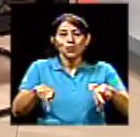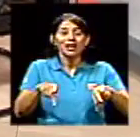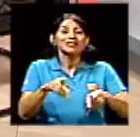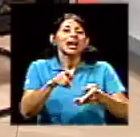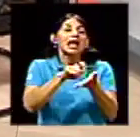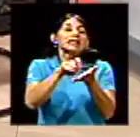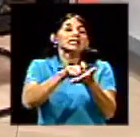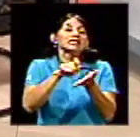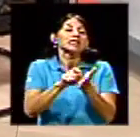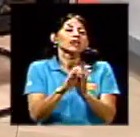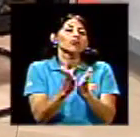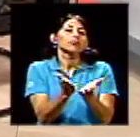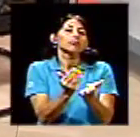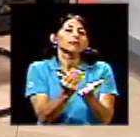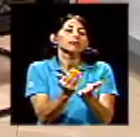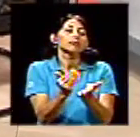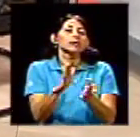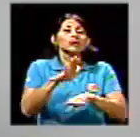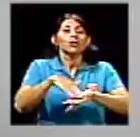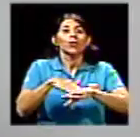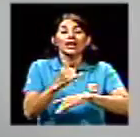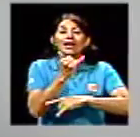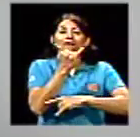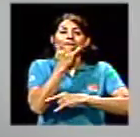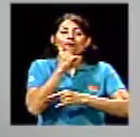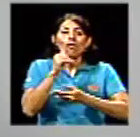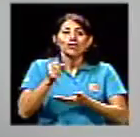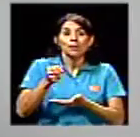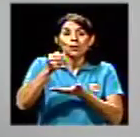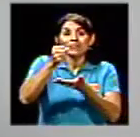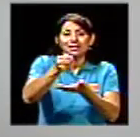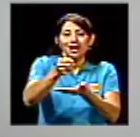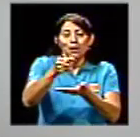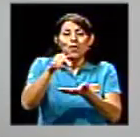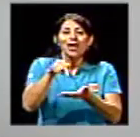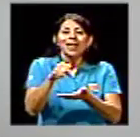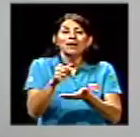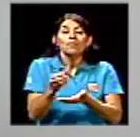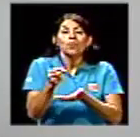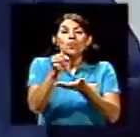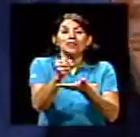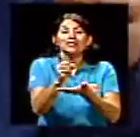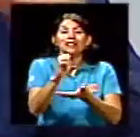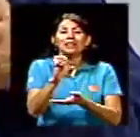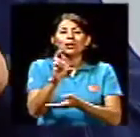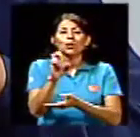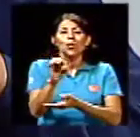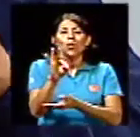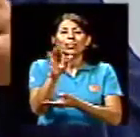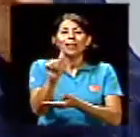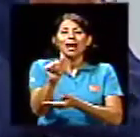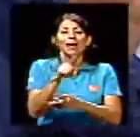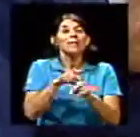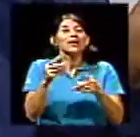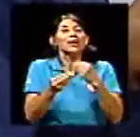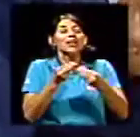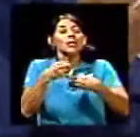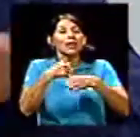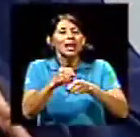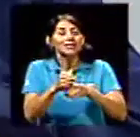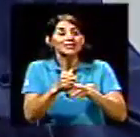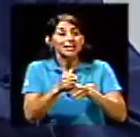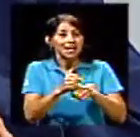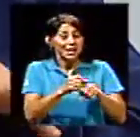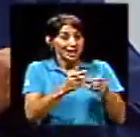de mostreo en muestras de cuota. Entonces, lo que han hecho es que agarran un montón de estimaciones, de